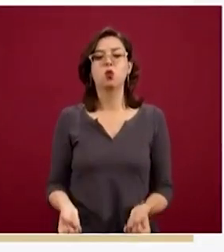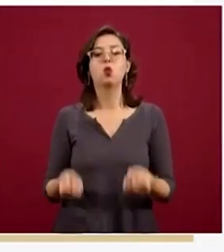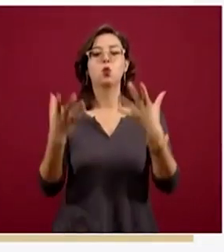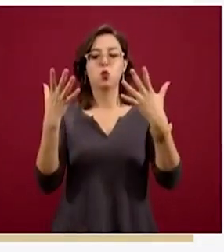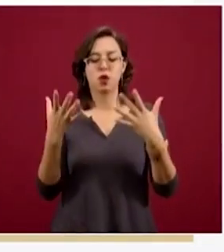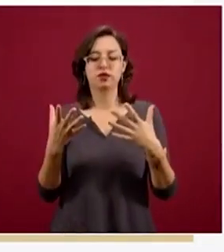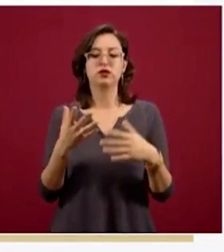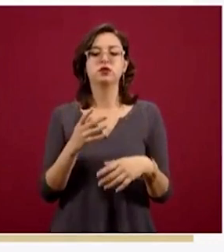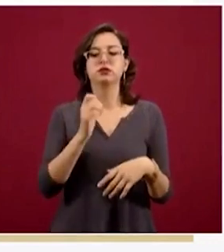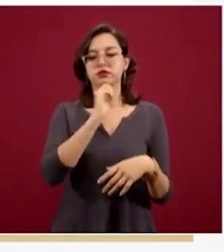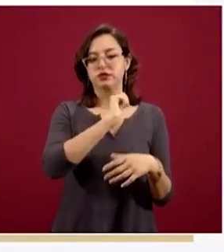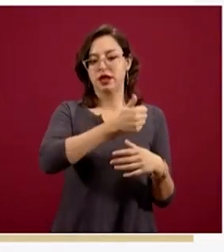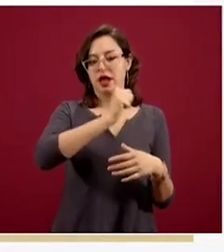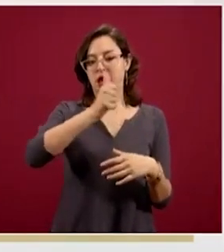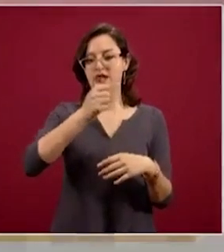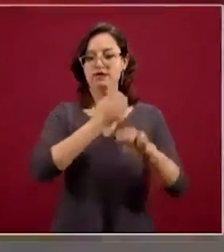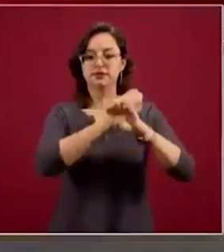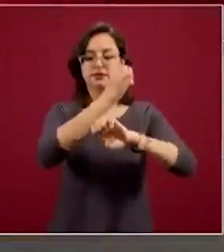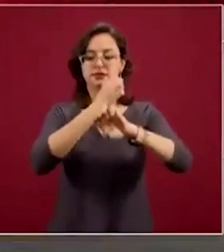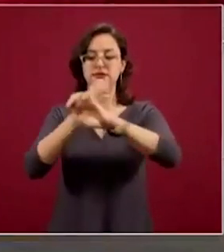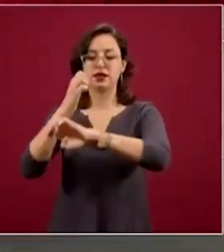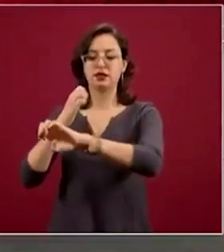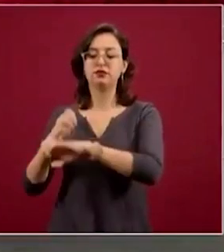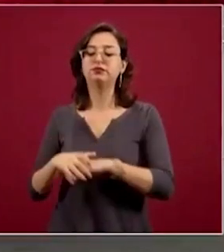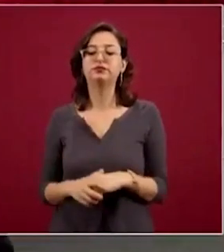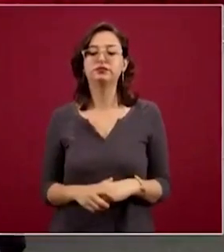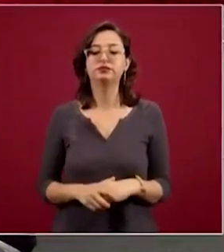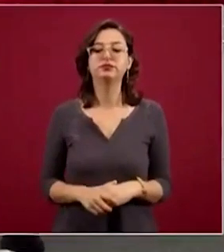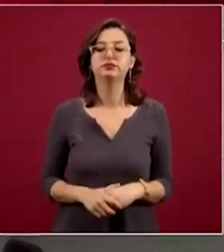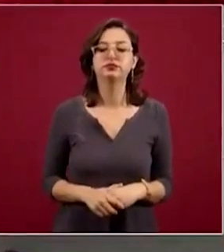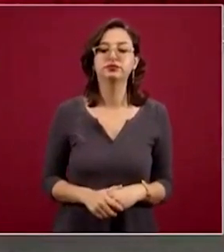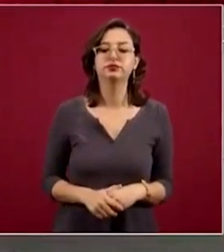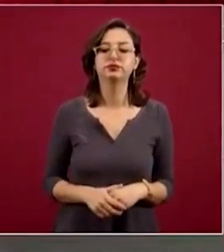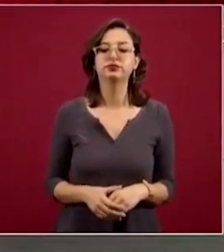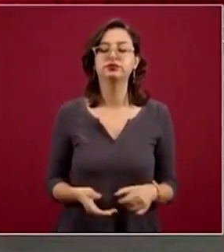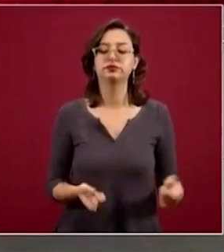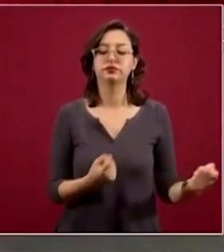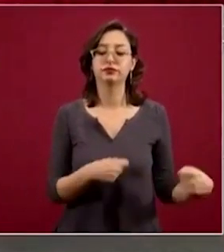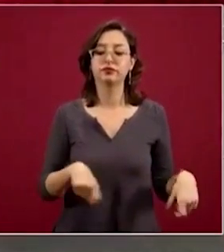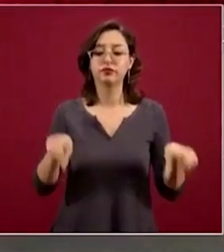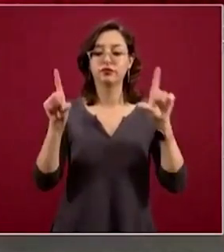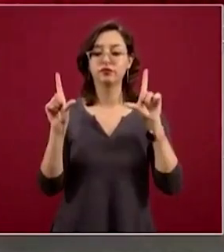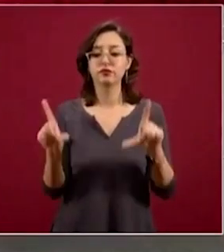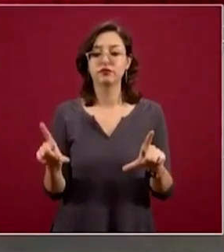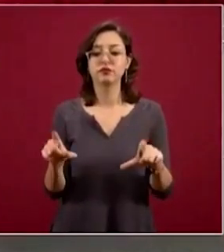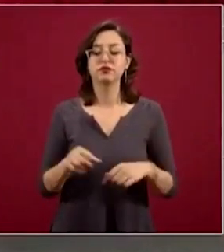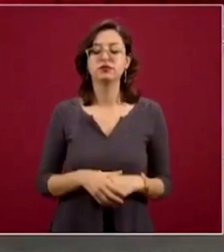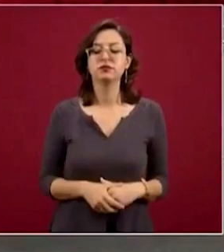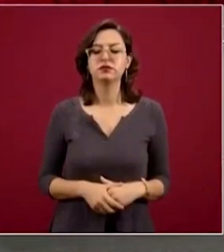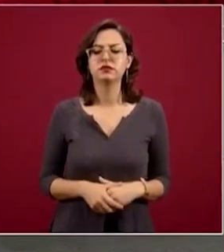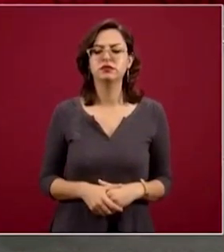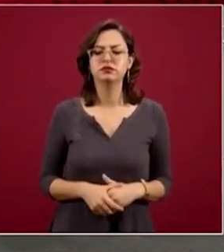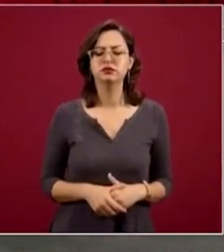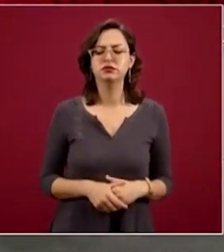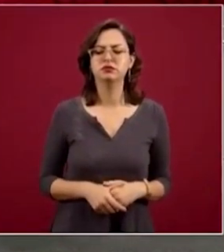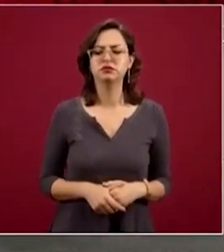numeralia total por cada una de las entidades. En la siguiente diapositiva nos enfocamos nuevamente sólo en la carga